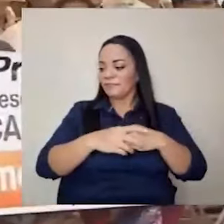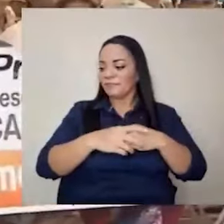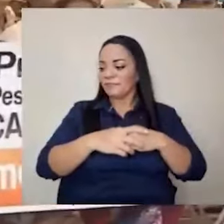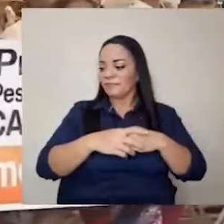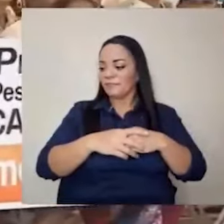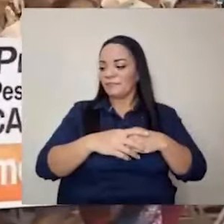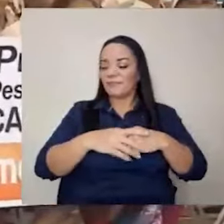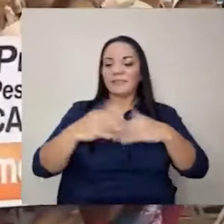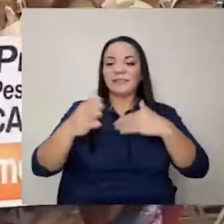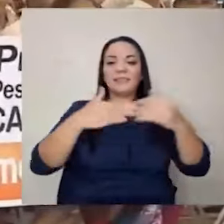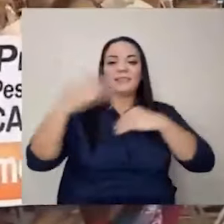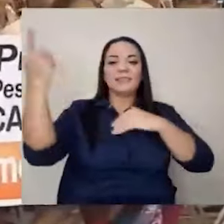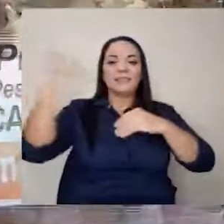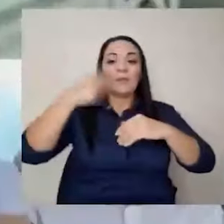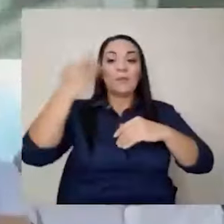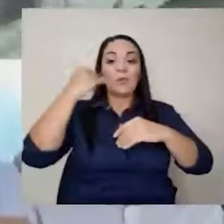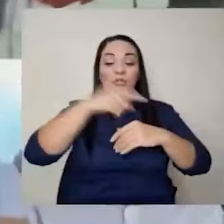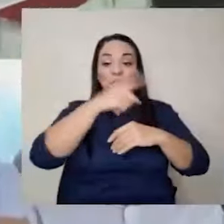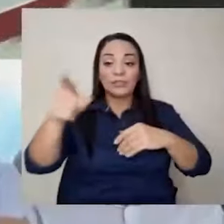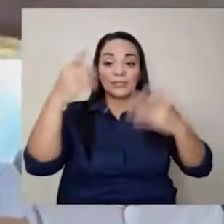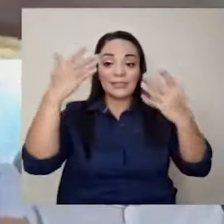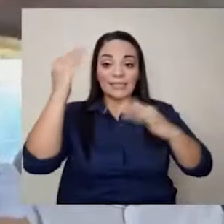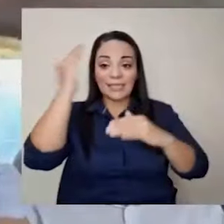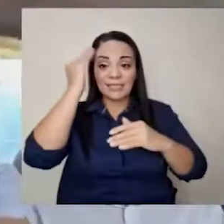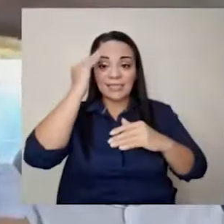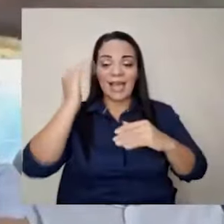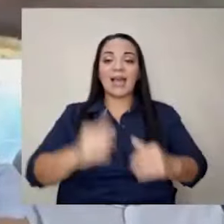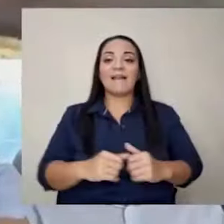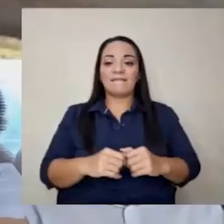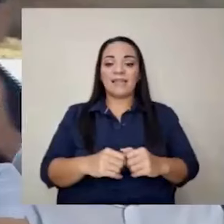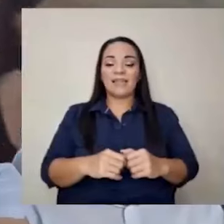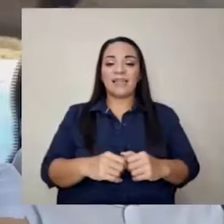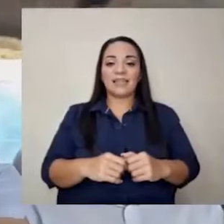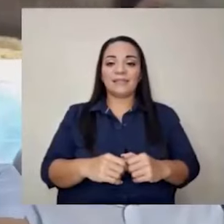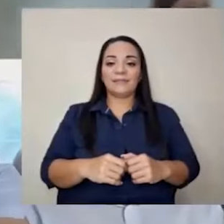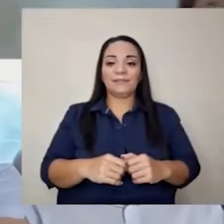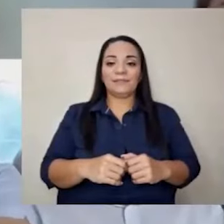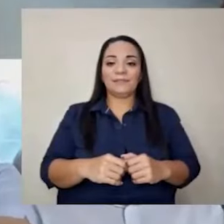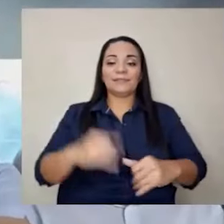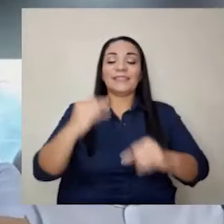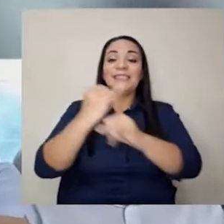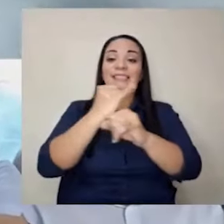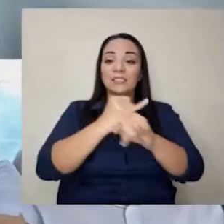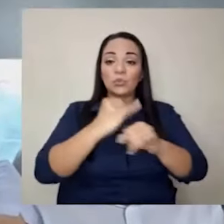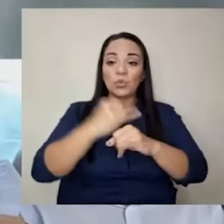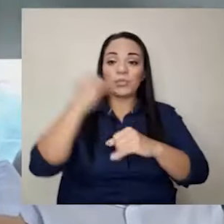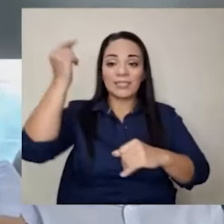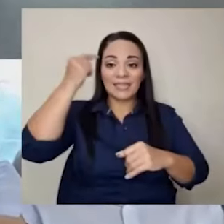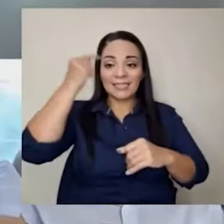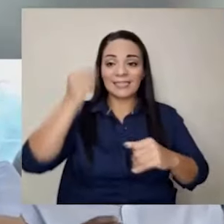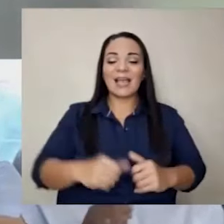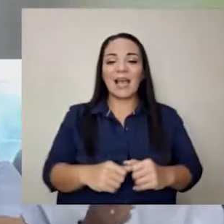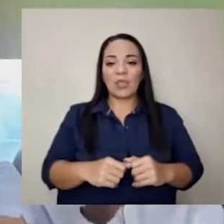ustedes ya saben que las instituciones del Estado